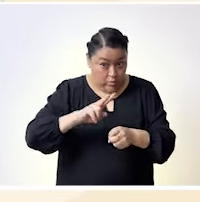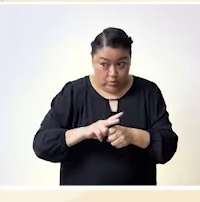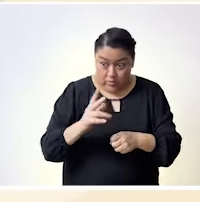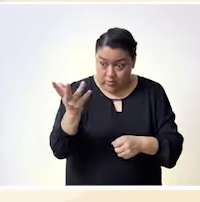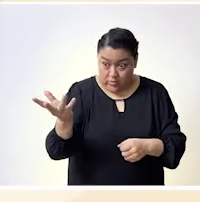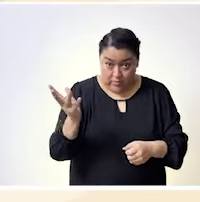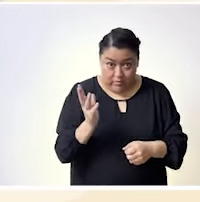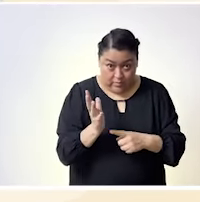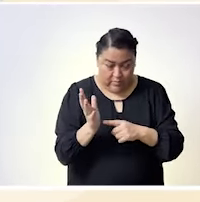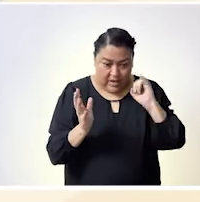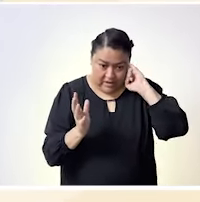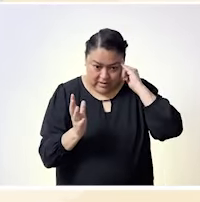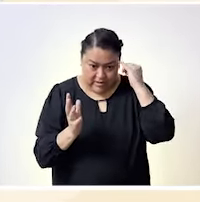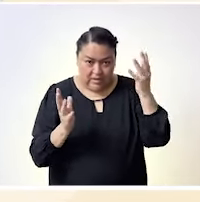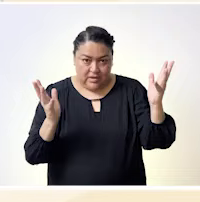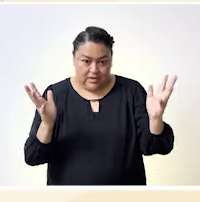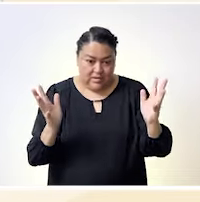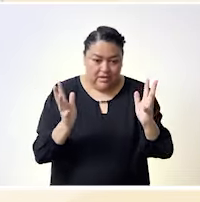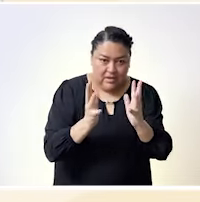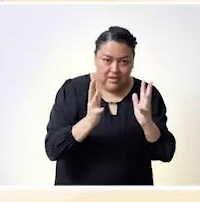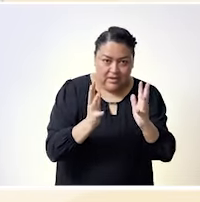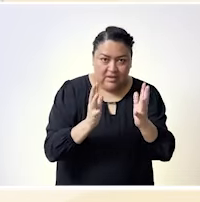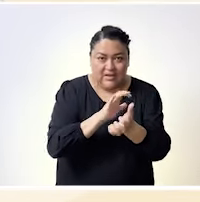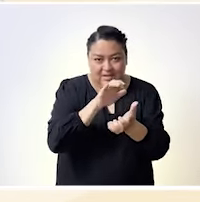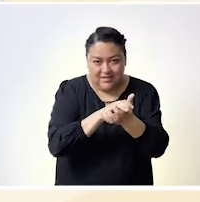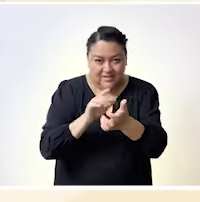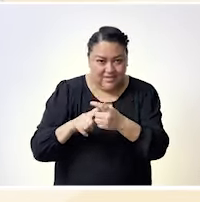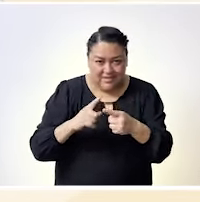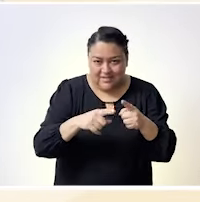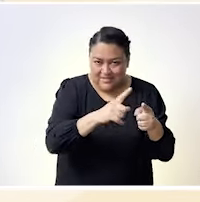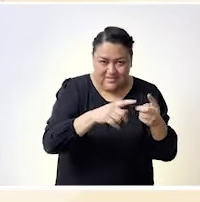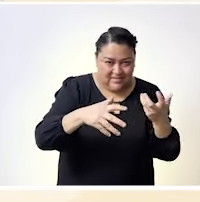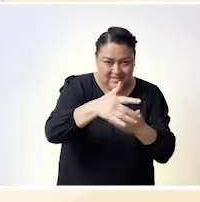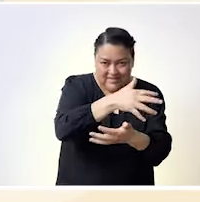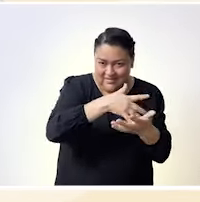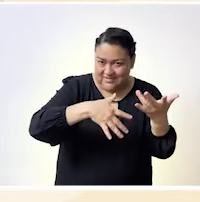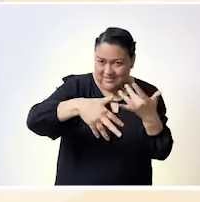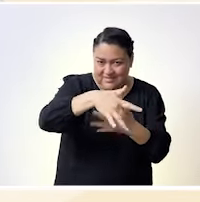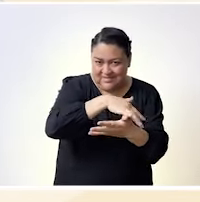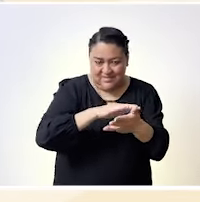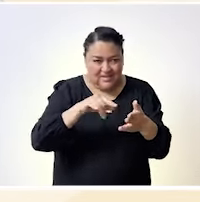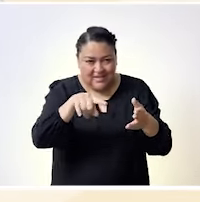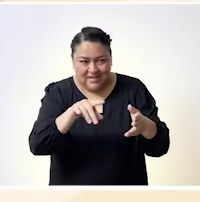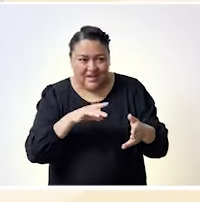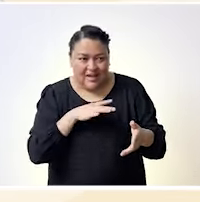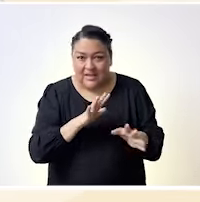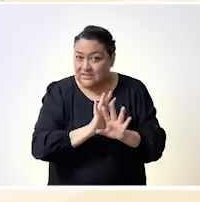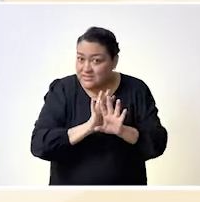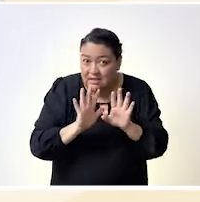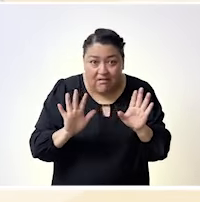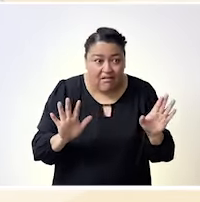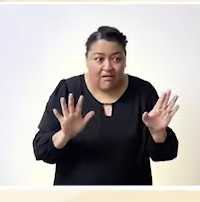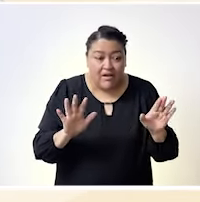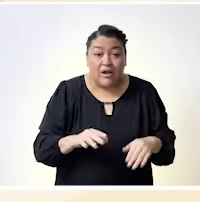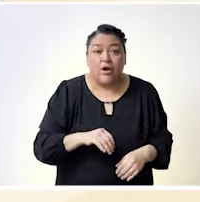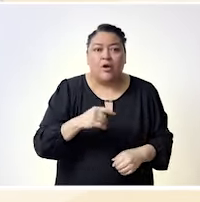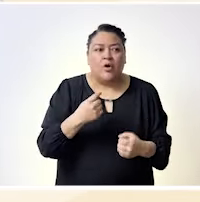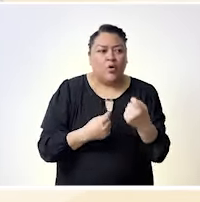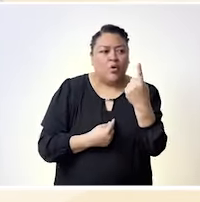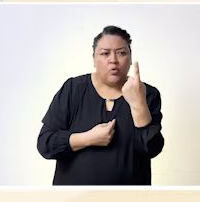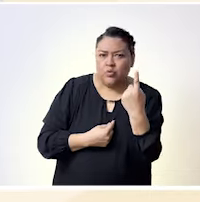pues bueno, socialmente aún perviven todos estos prejuicios, estos estigmas que van, pues justamente